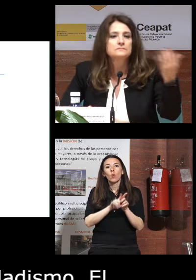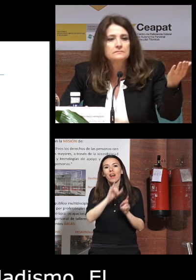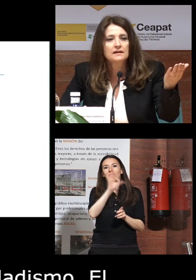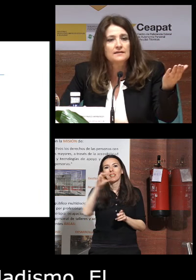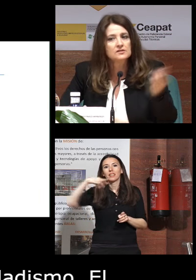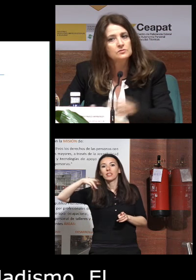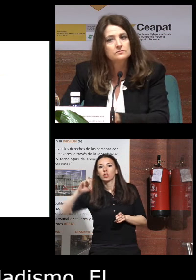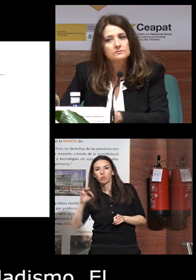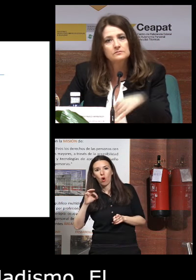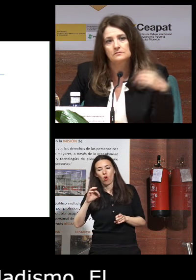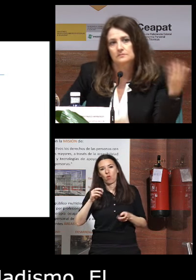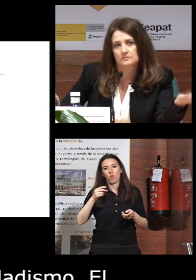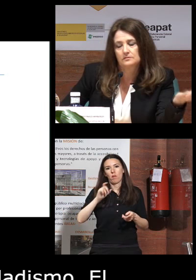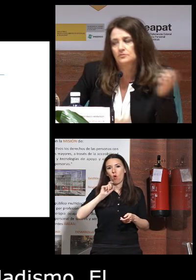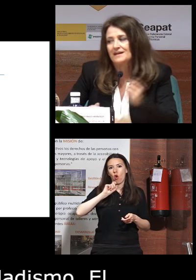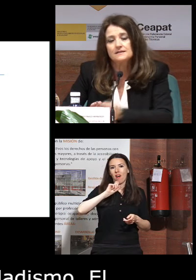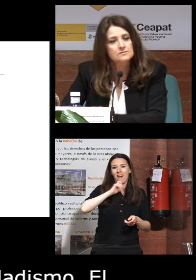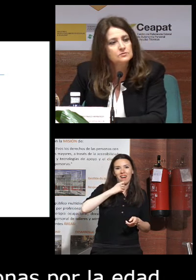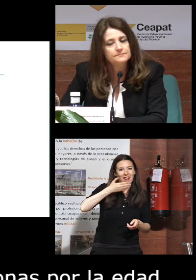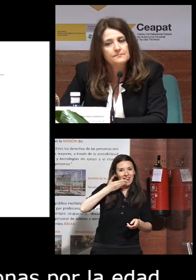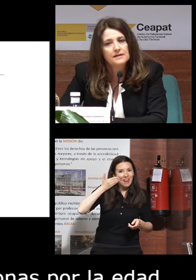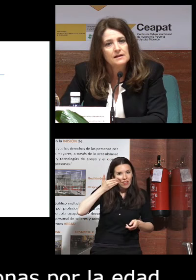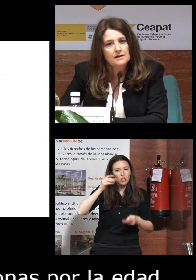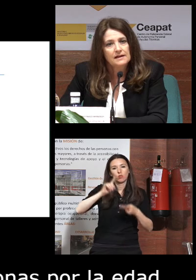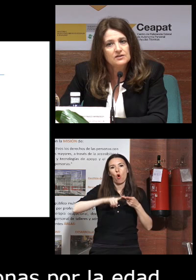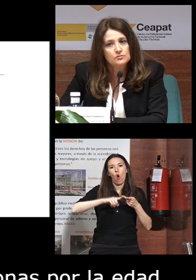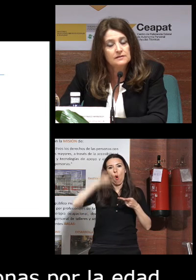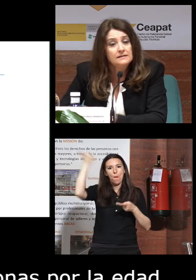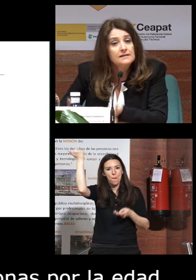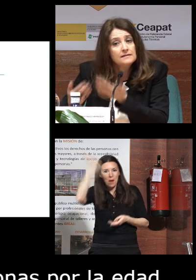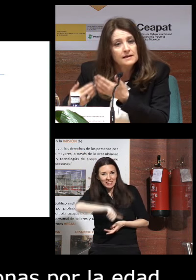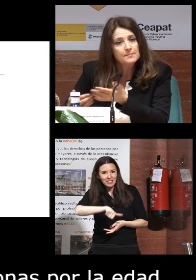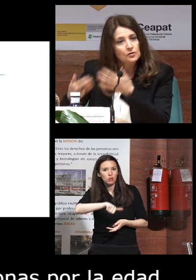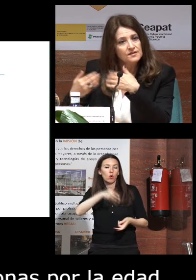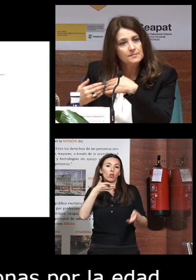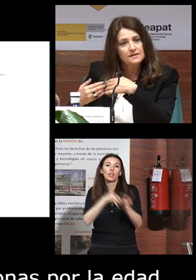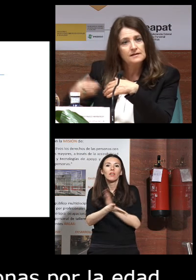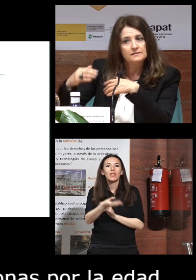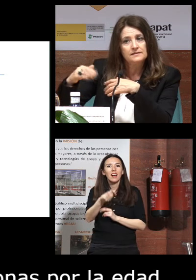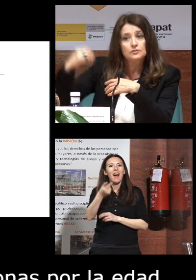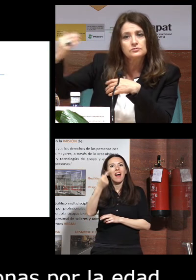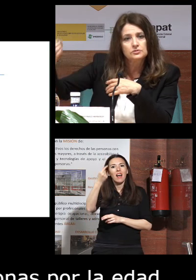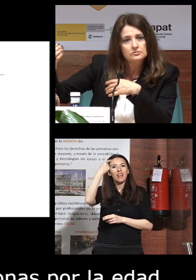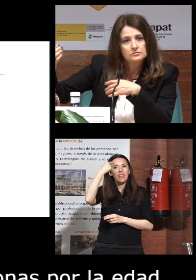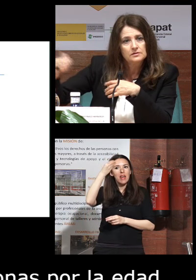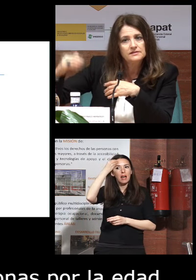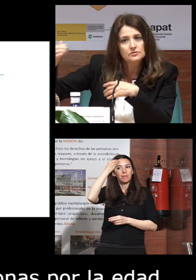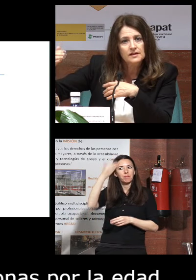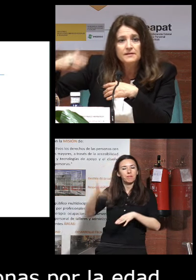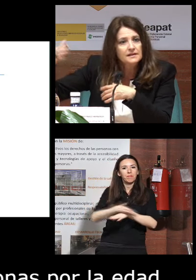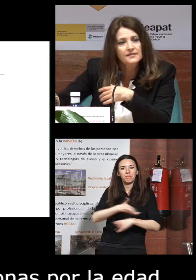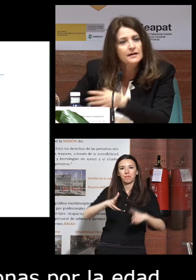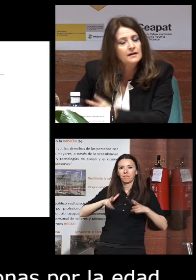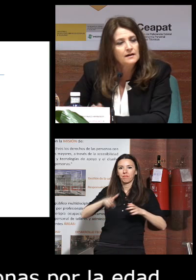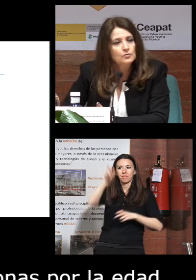racismo o machismo es una idea preconcebida del otro en tanto